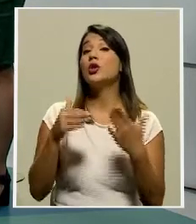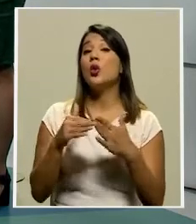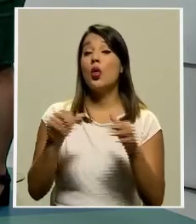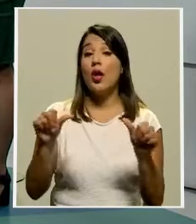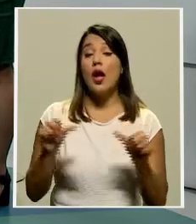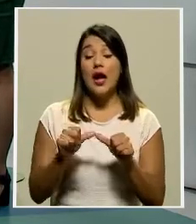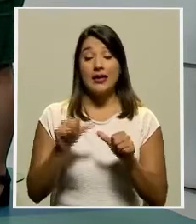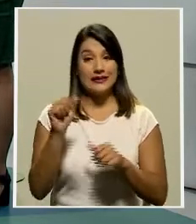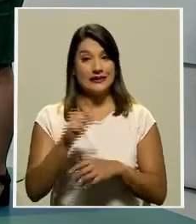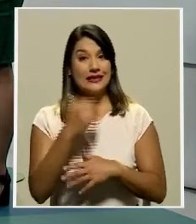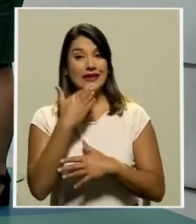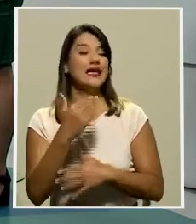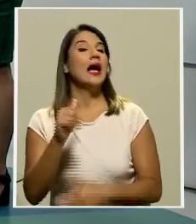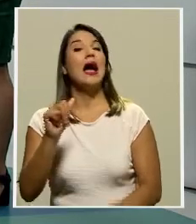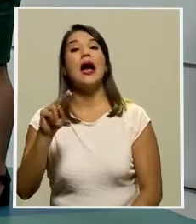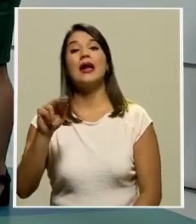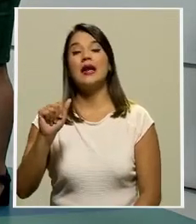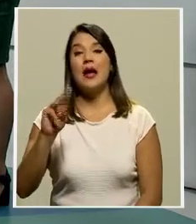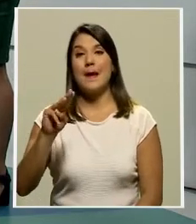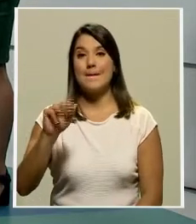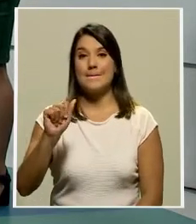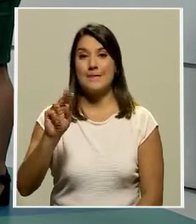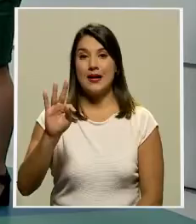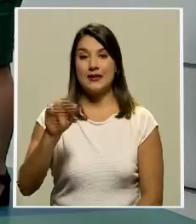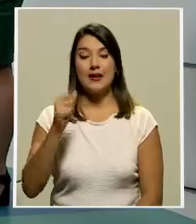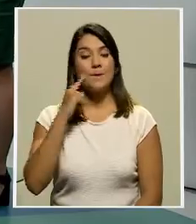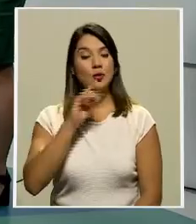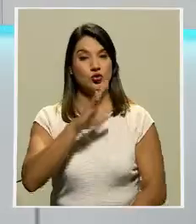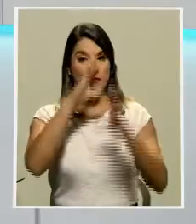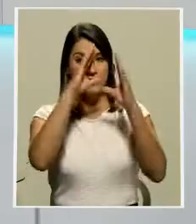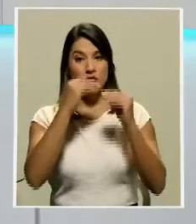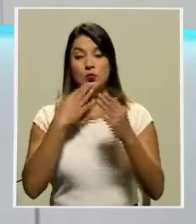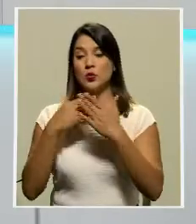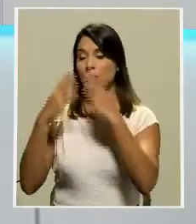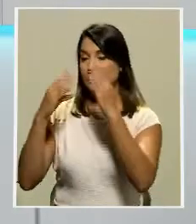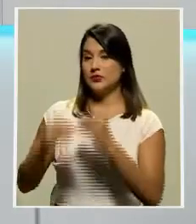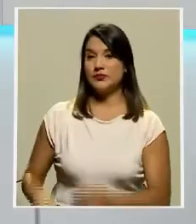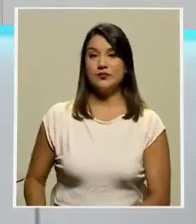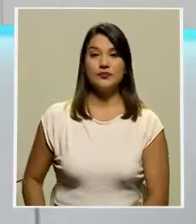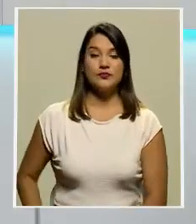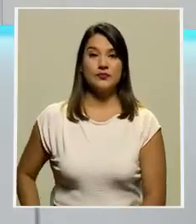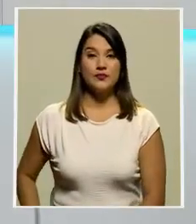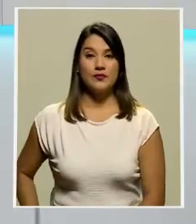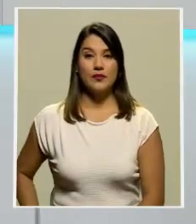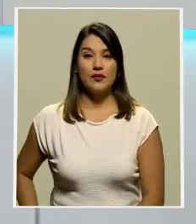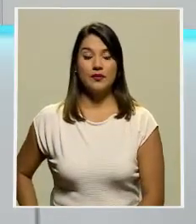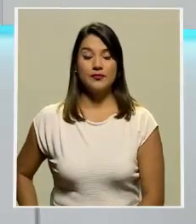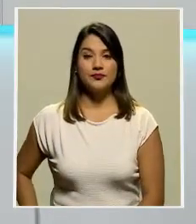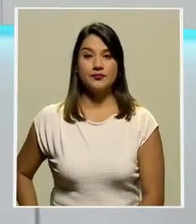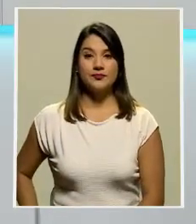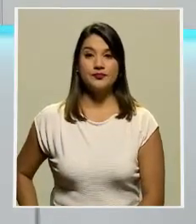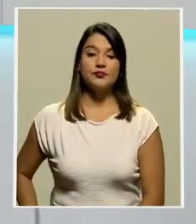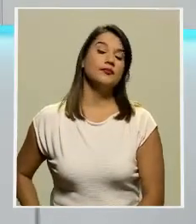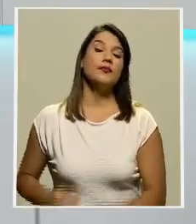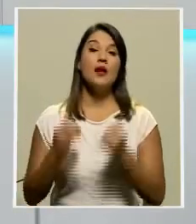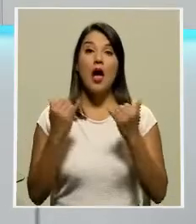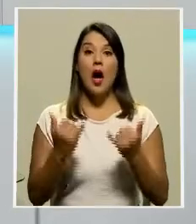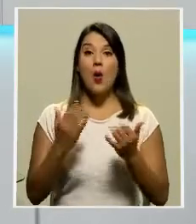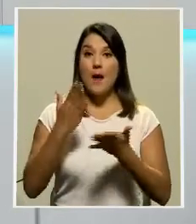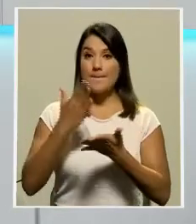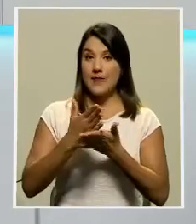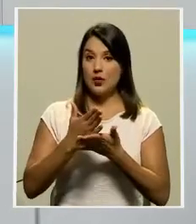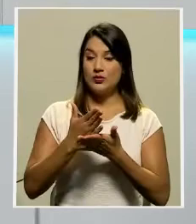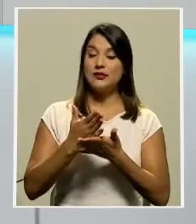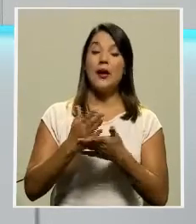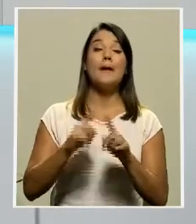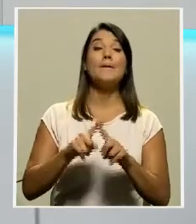es. Muchas gracias, Ana Marta Arce, con esta información. Buenas noches. Buenas noches. Nos vamos ahora a una pausa,